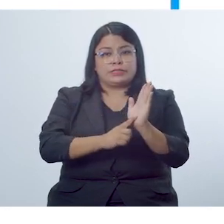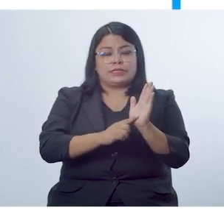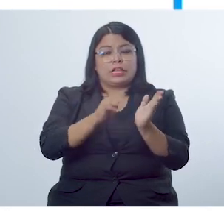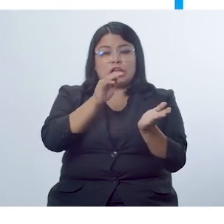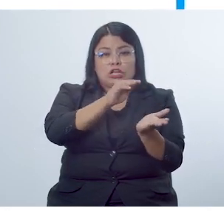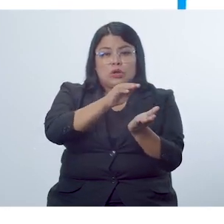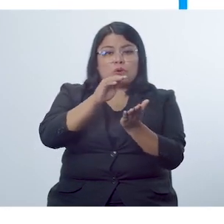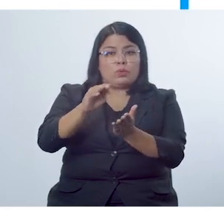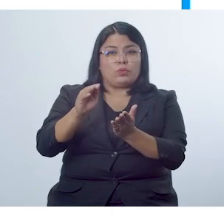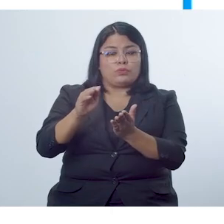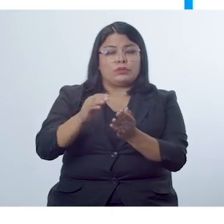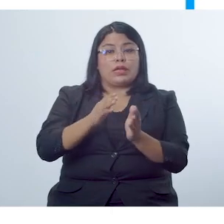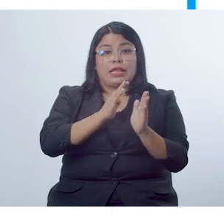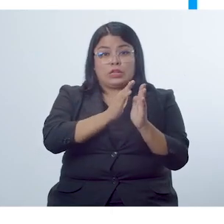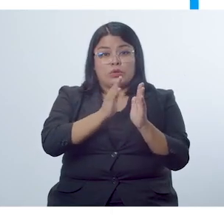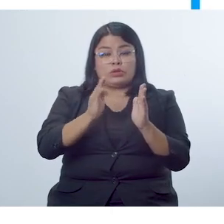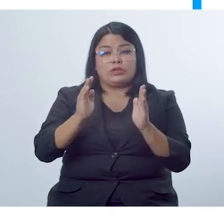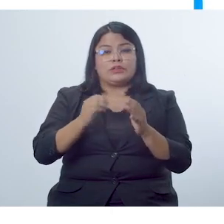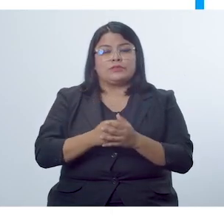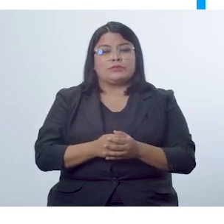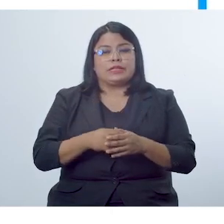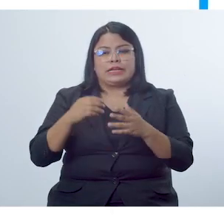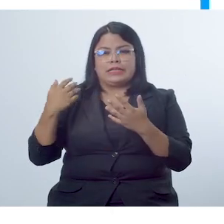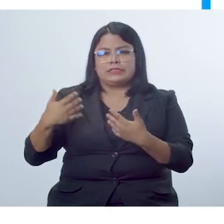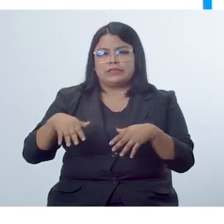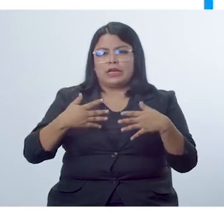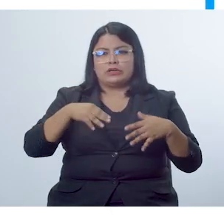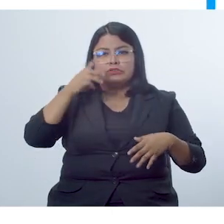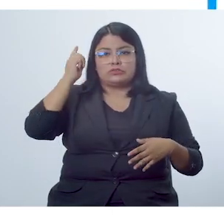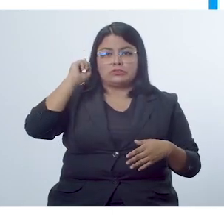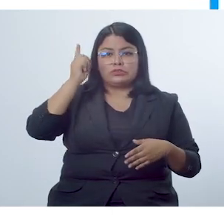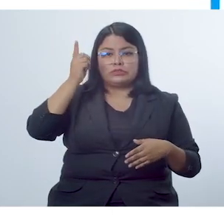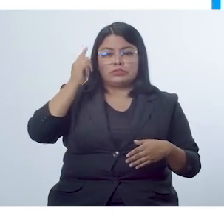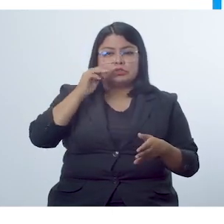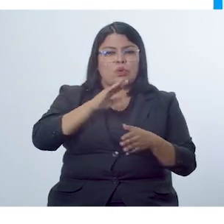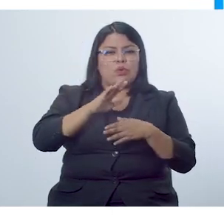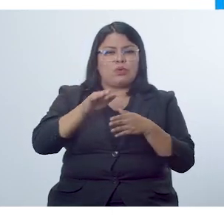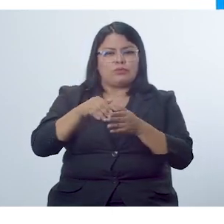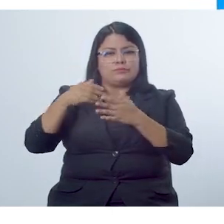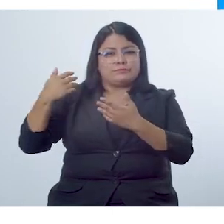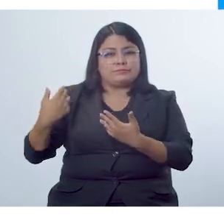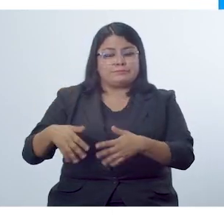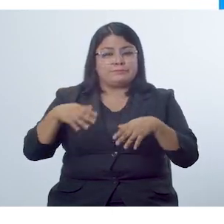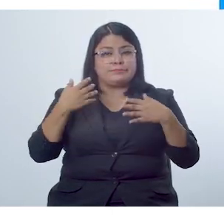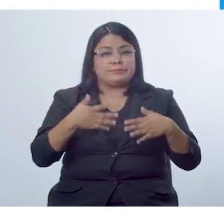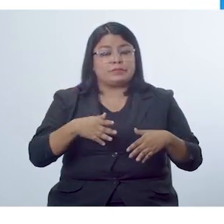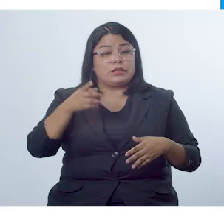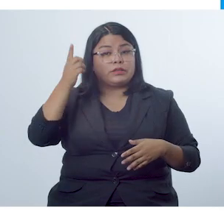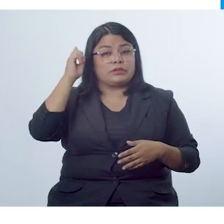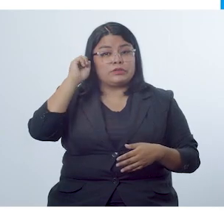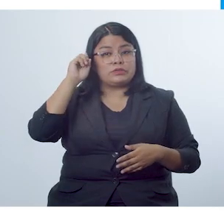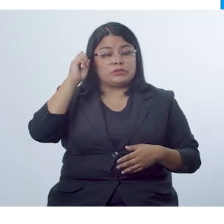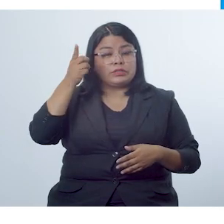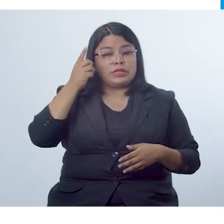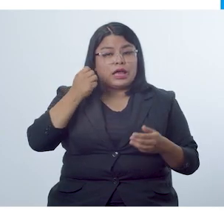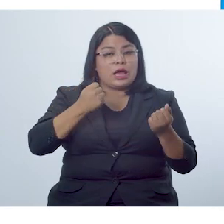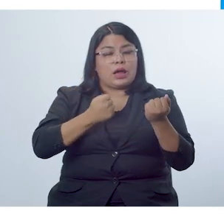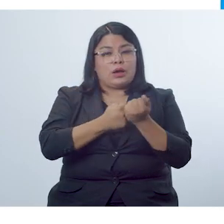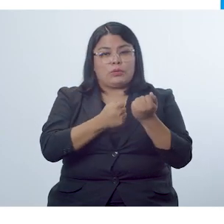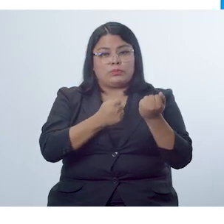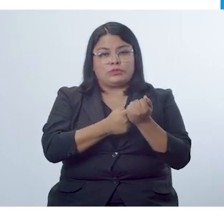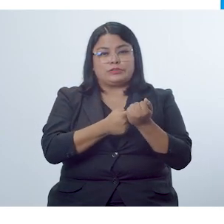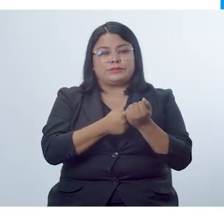unidades. Actividad con docente, son todas aquellas actividades en las que el docente mediará.